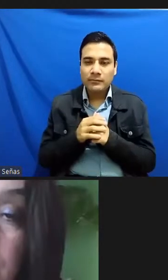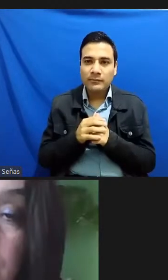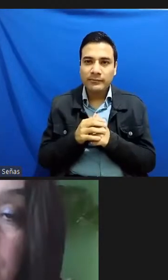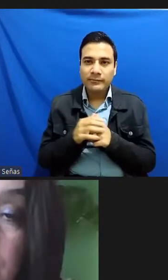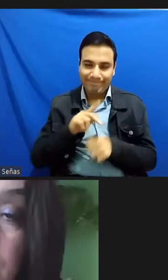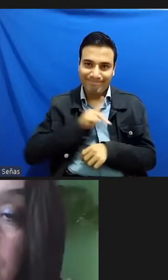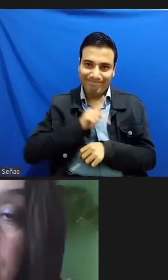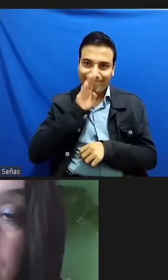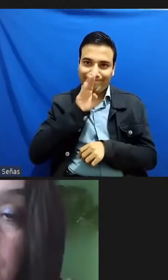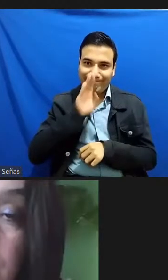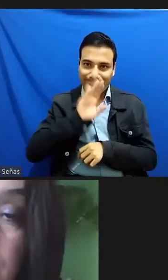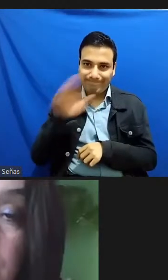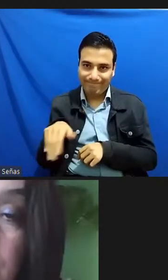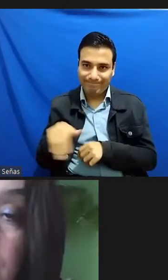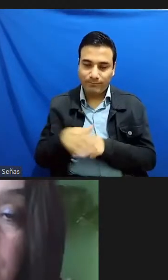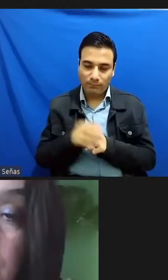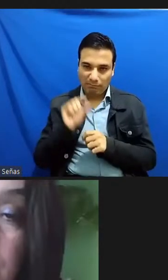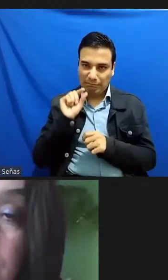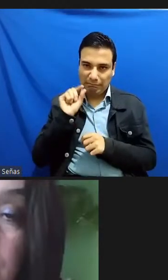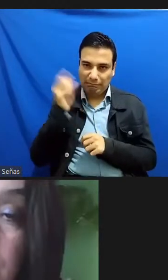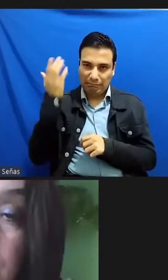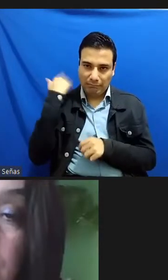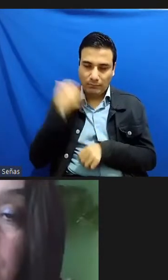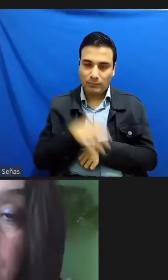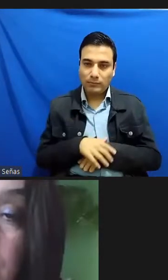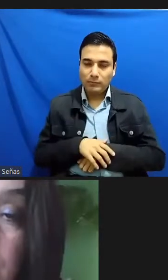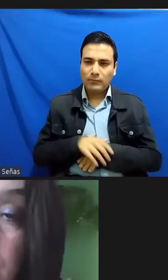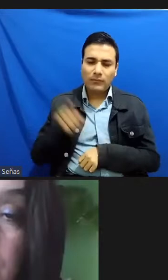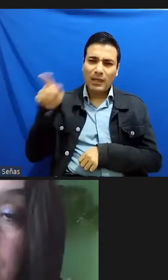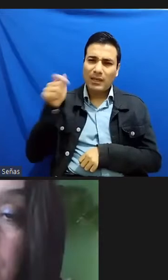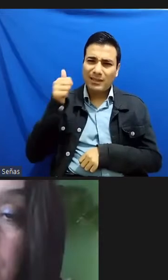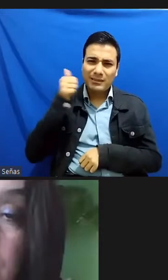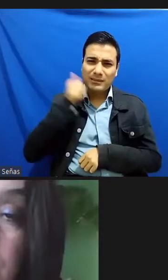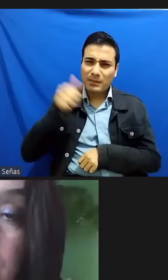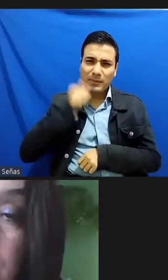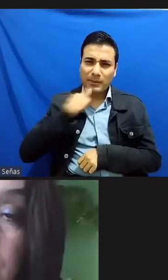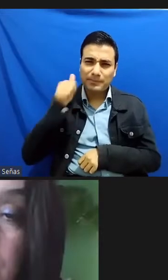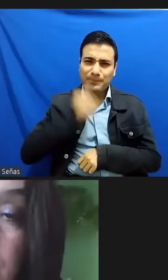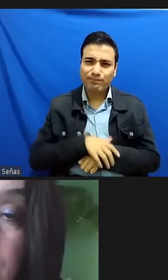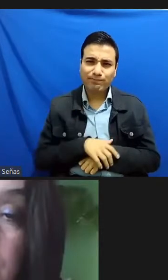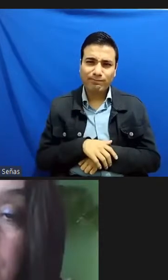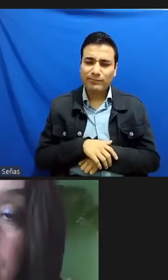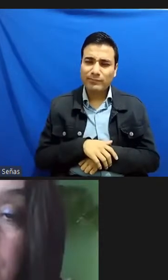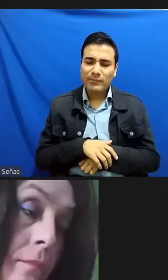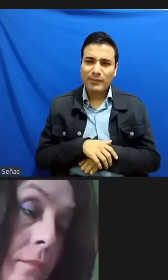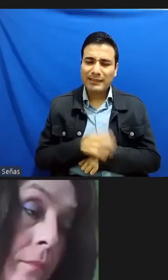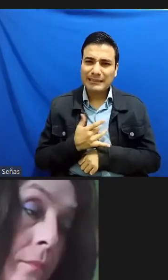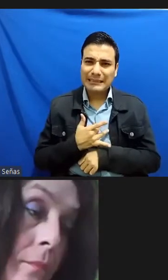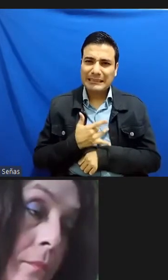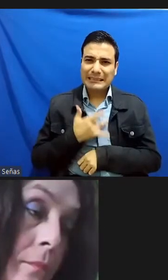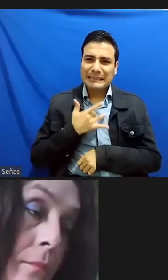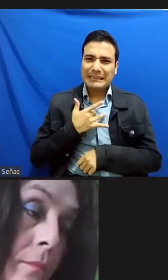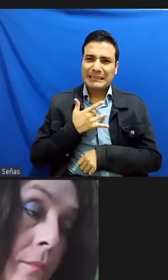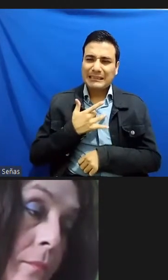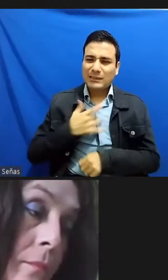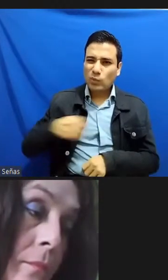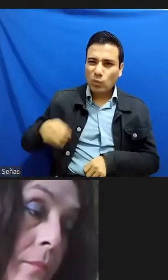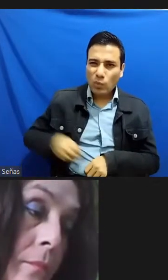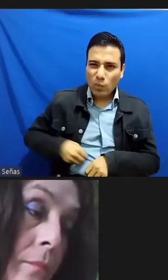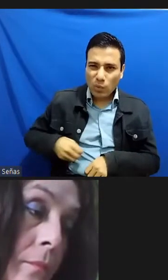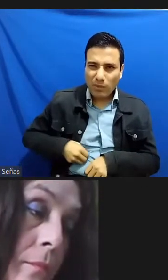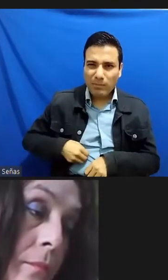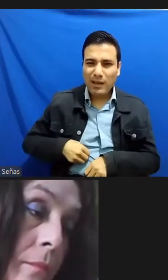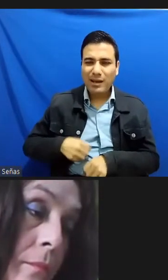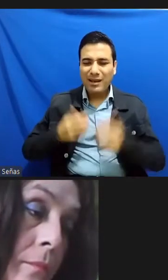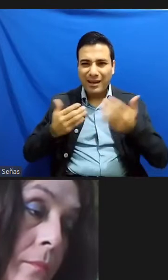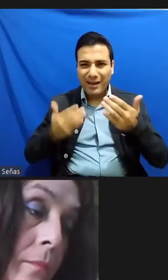mi madre ¿no? mi madre murió hace poco ¿no? y ella siempre tuvo como un sentimiento de culpa porque yo había nacido